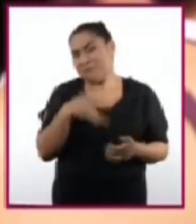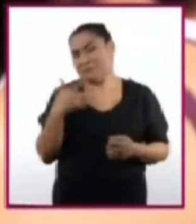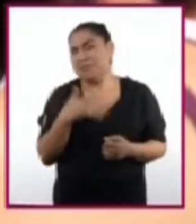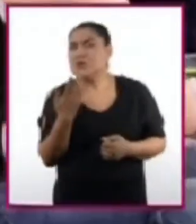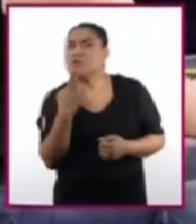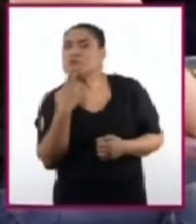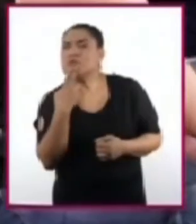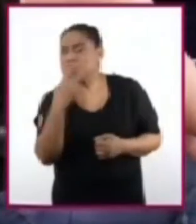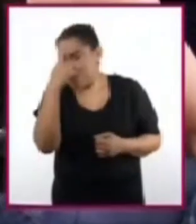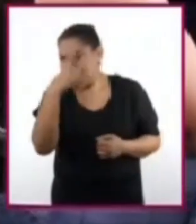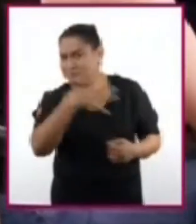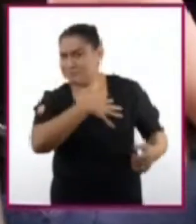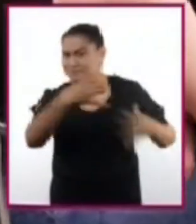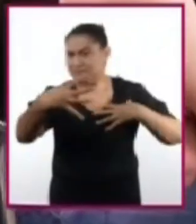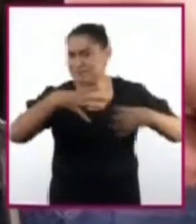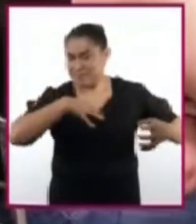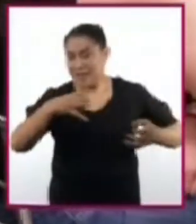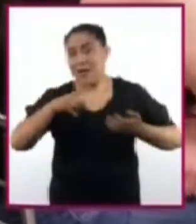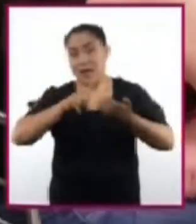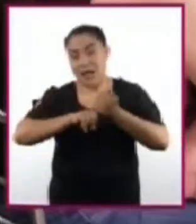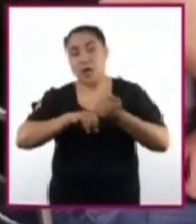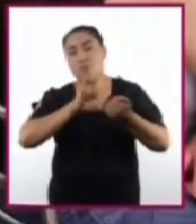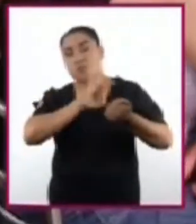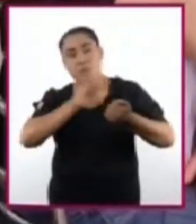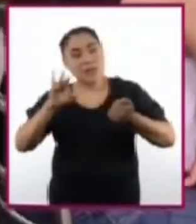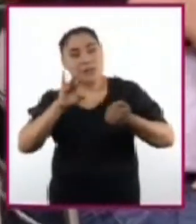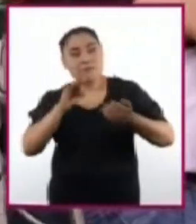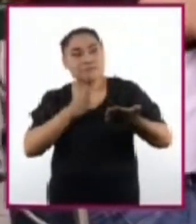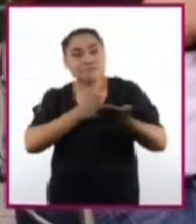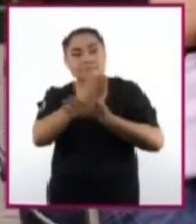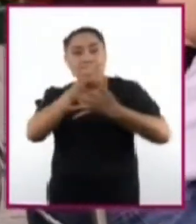los rayos X, además de traspasar materiales u objetos?